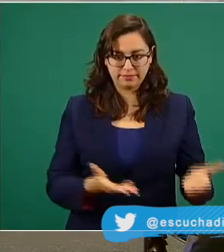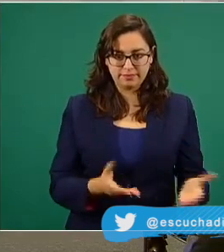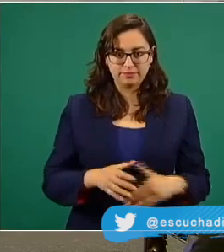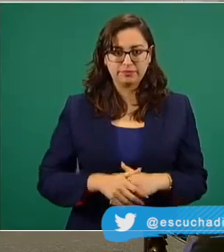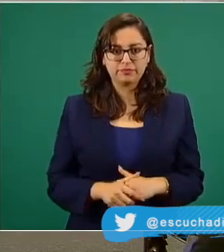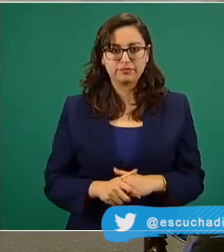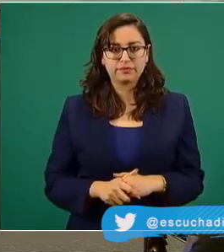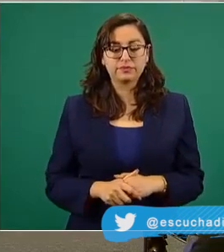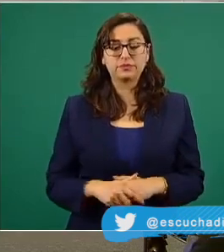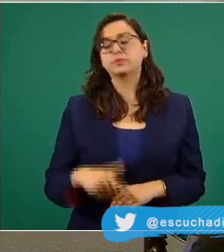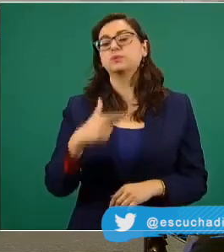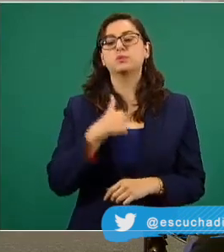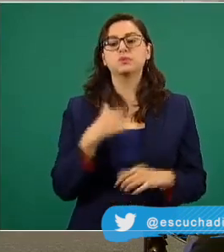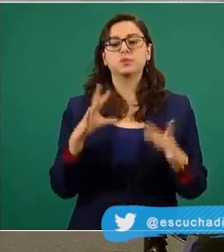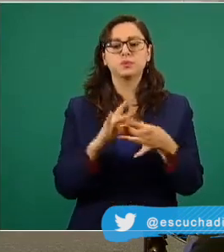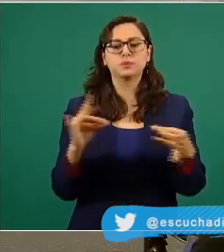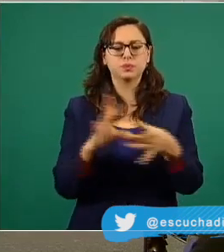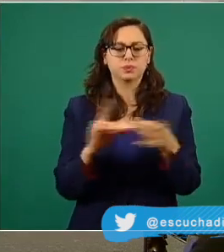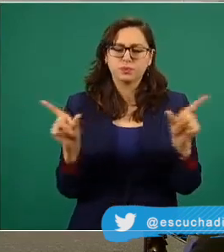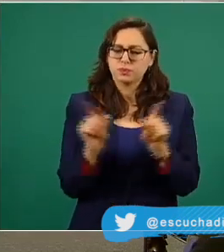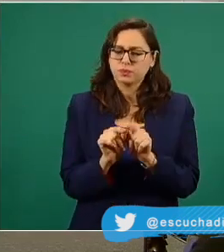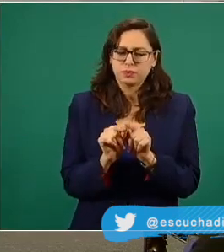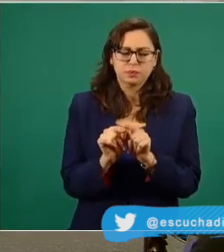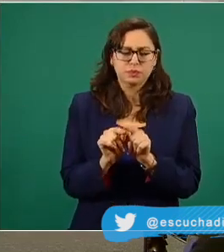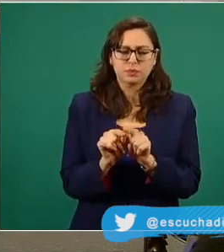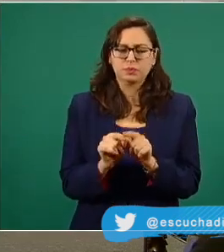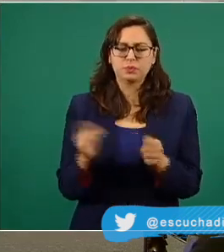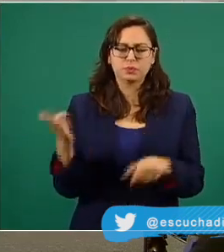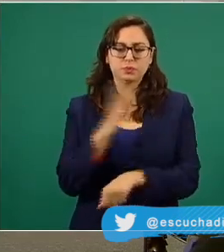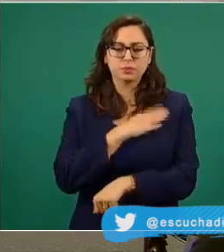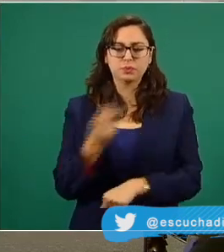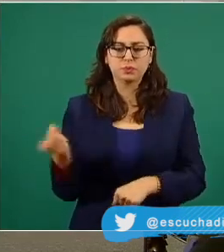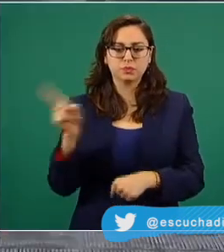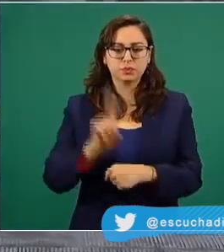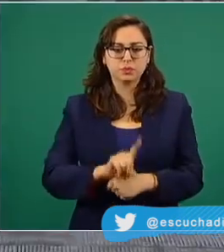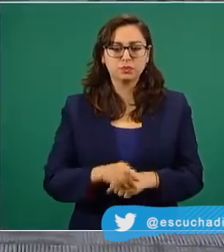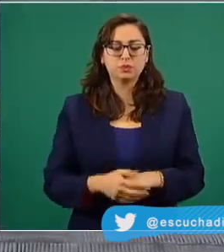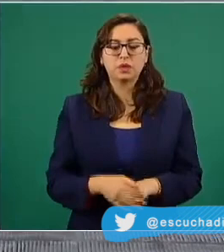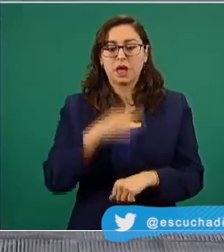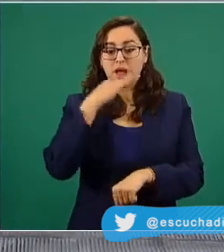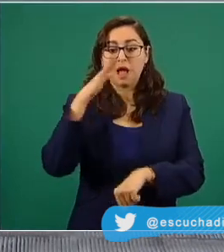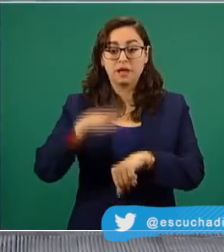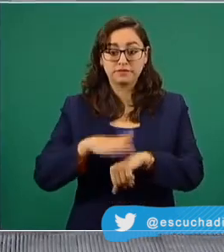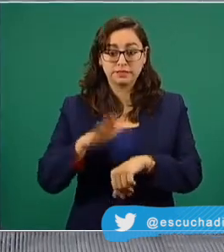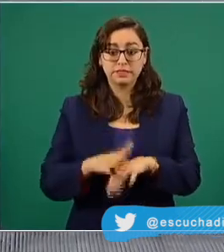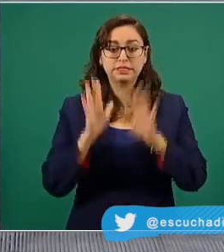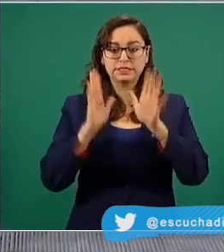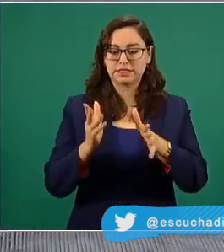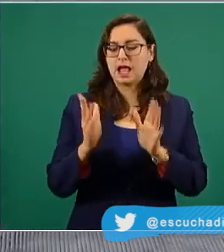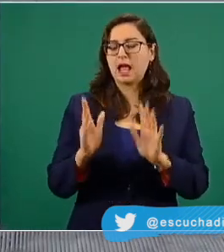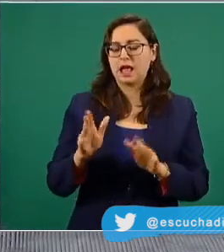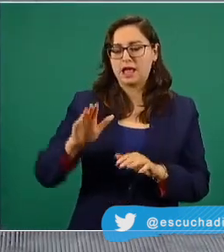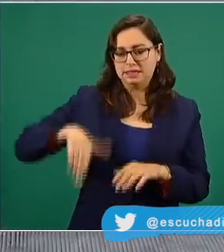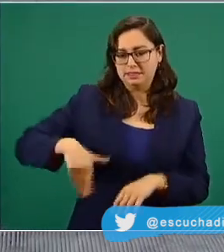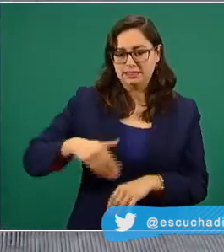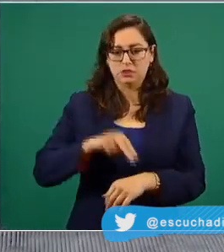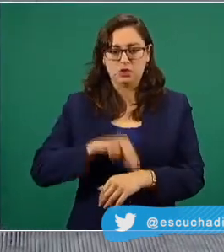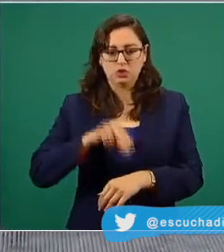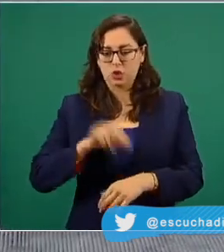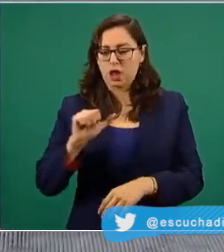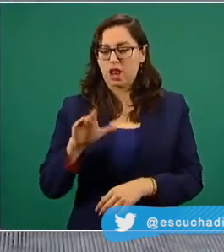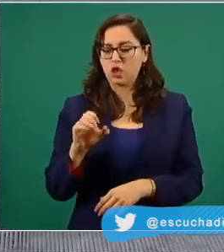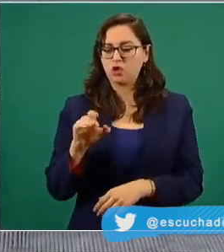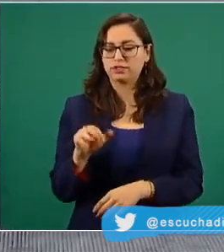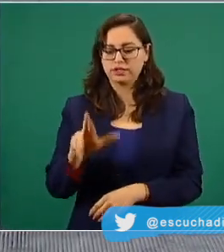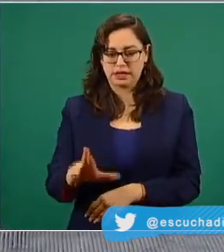Bueno, muy breve, buenos días. Se está recibiendo hoy el cargamento, ya lo explicó aquí el doctor Alcocer, como